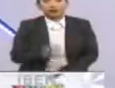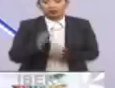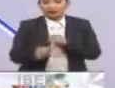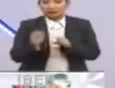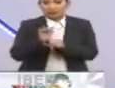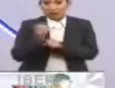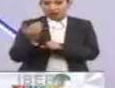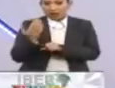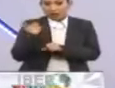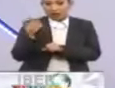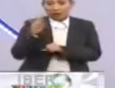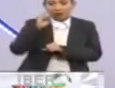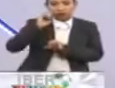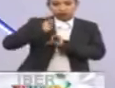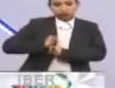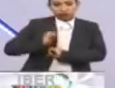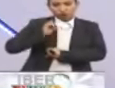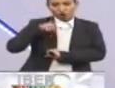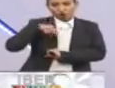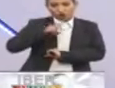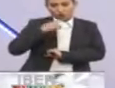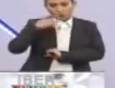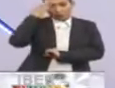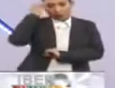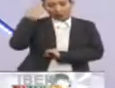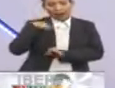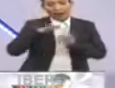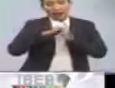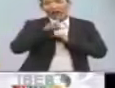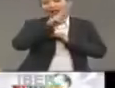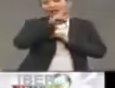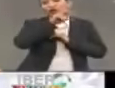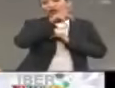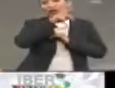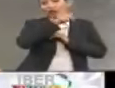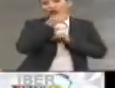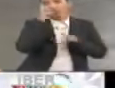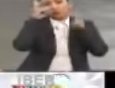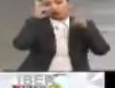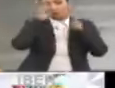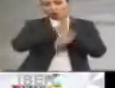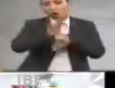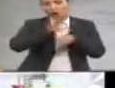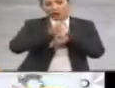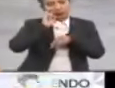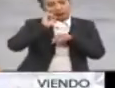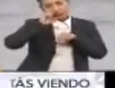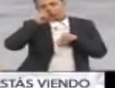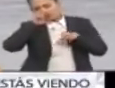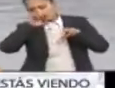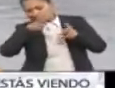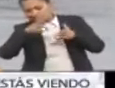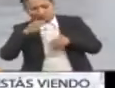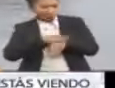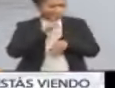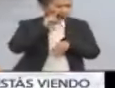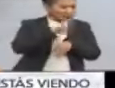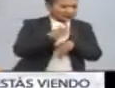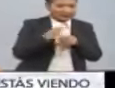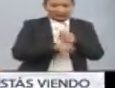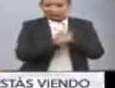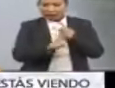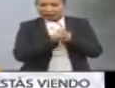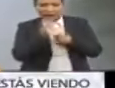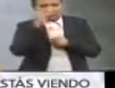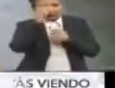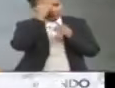fin de semana, el alto comisionado de la ONU para los refugiados, Filippo Grandi, visitó Colombia, donde clasificó y calificó como crisis